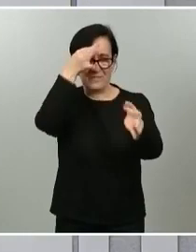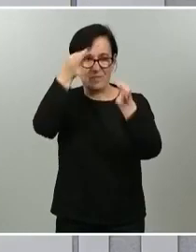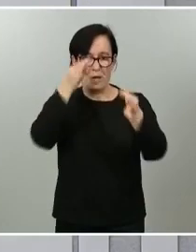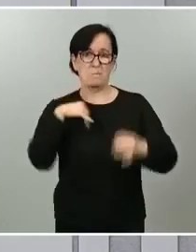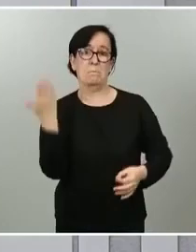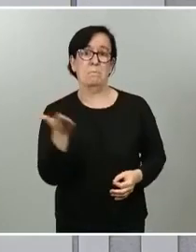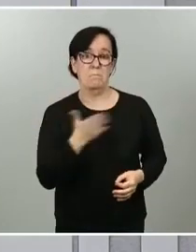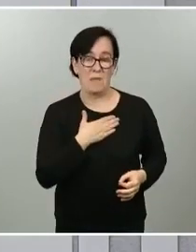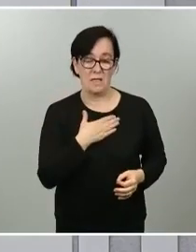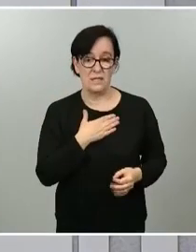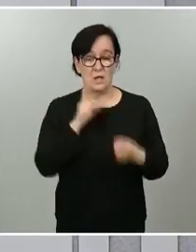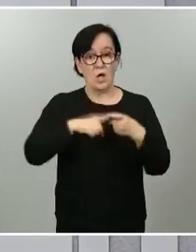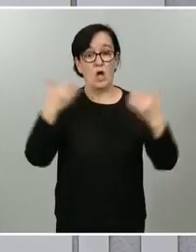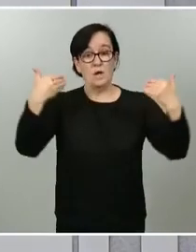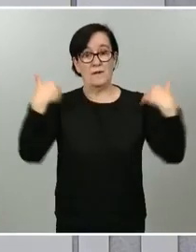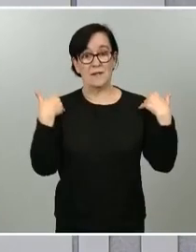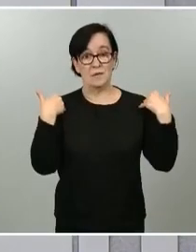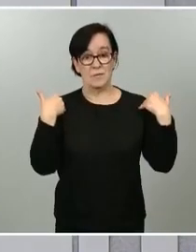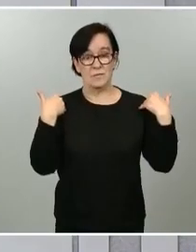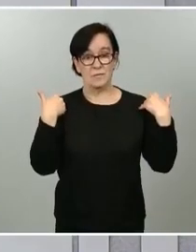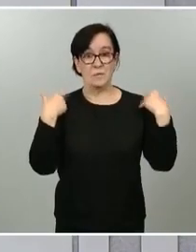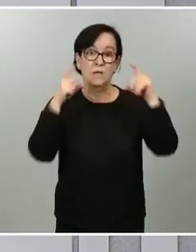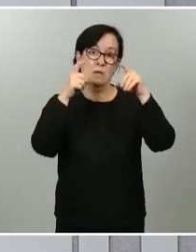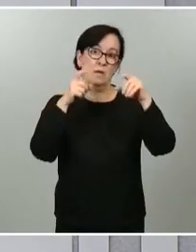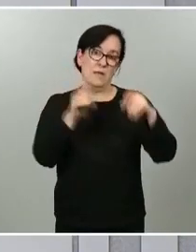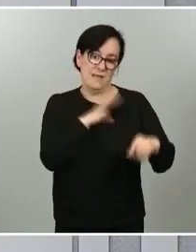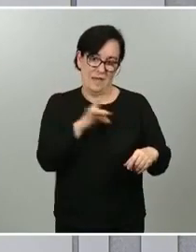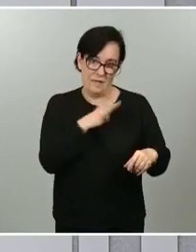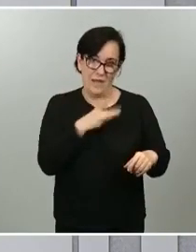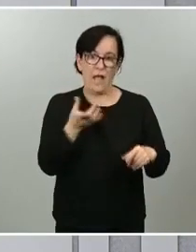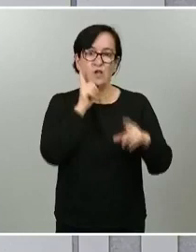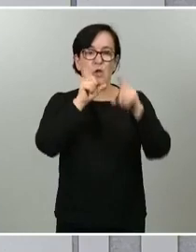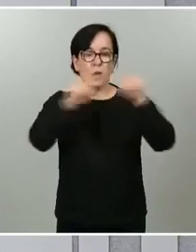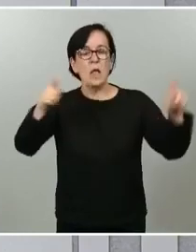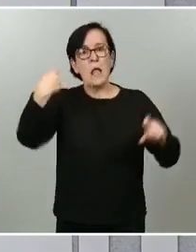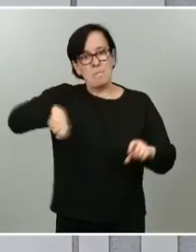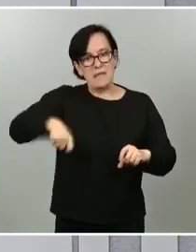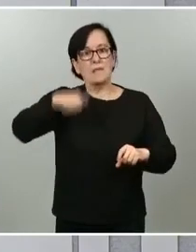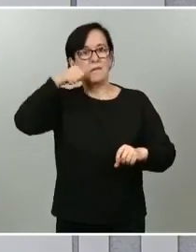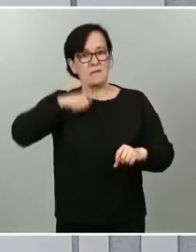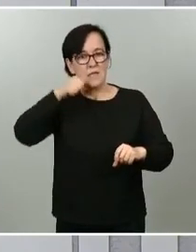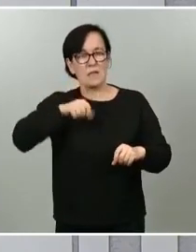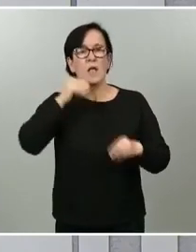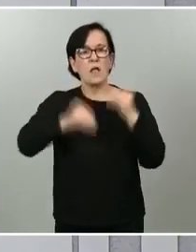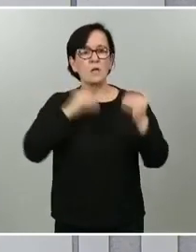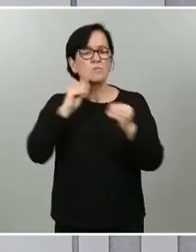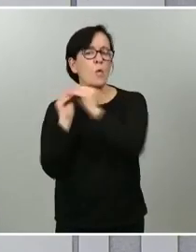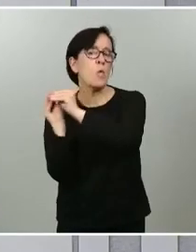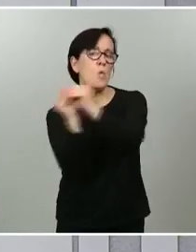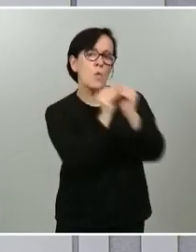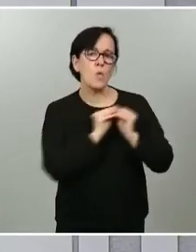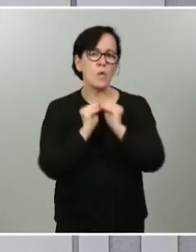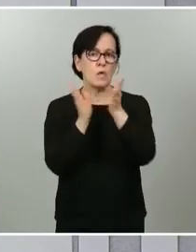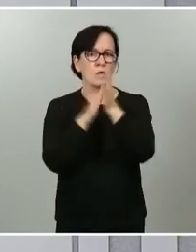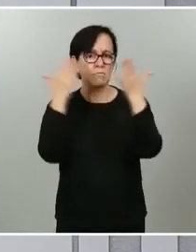tanto los responsables de los agentes sociales como el propio presidente Sánchez, pero ha sido unánime el aplauso que ha